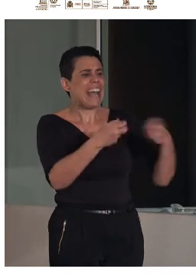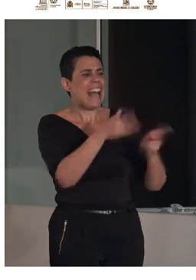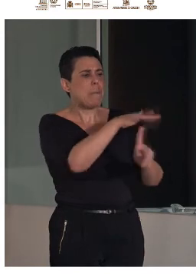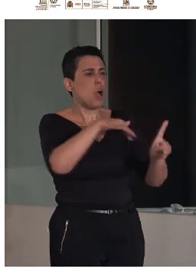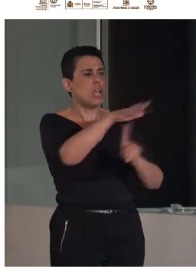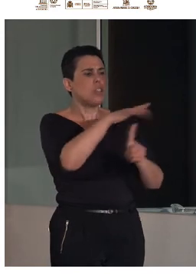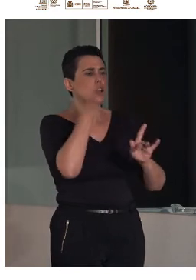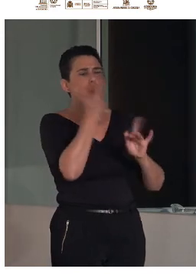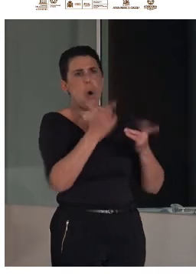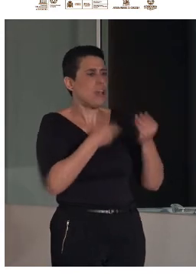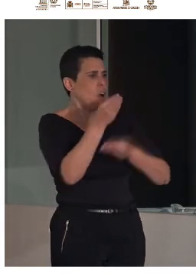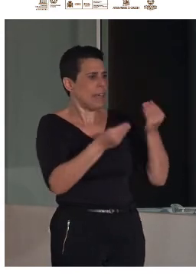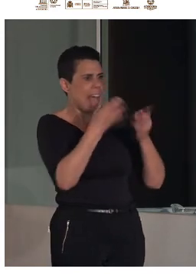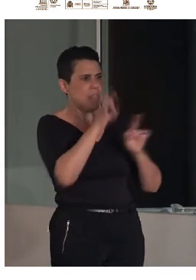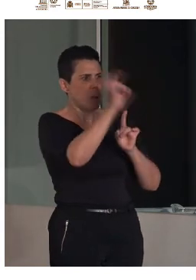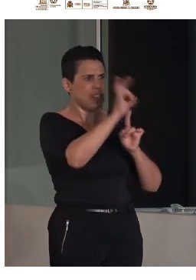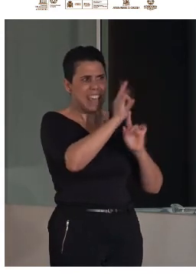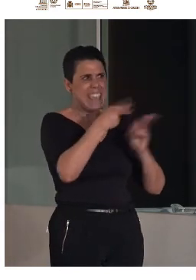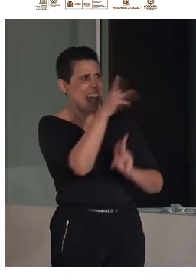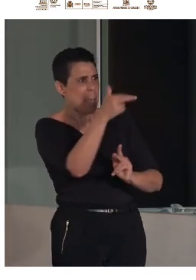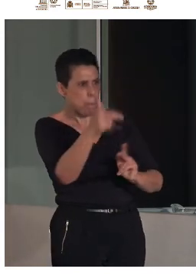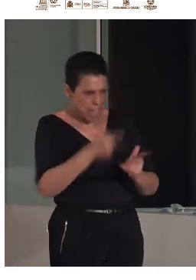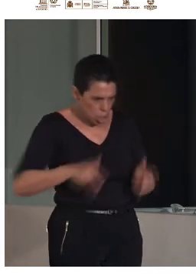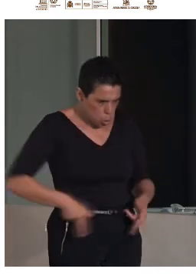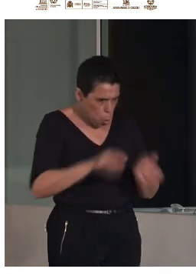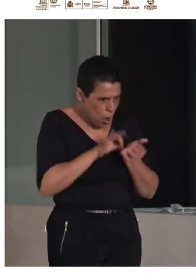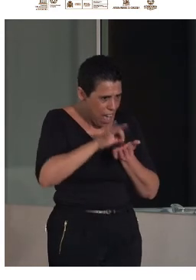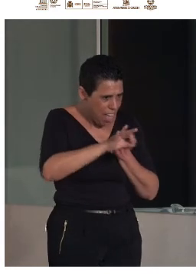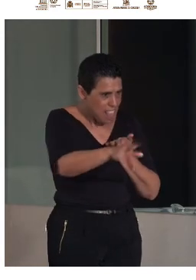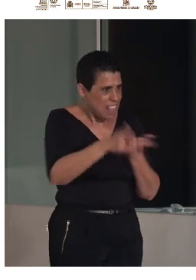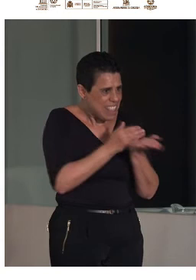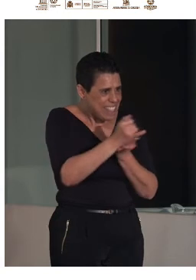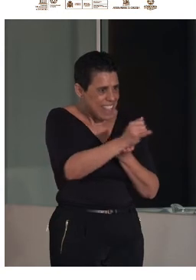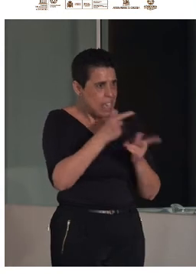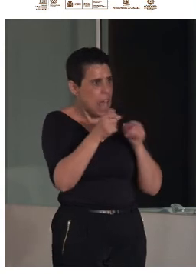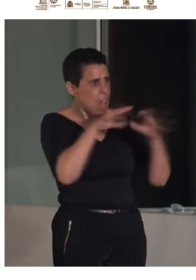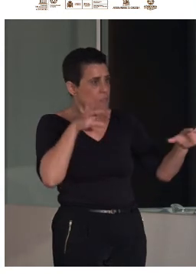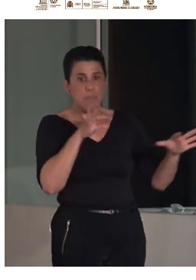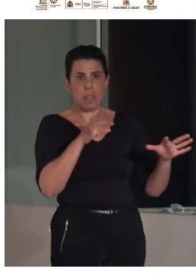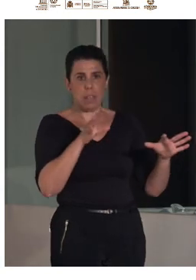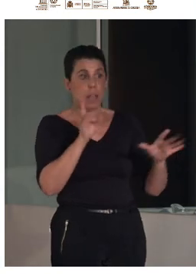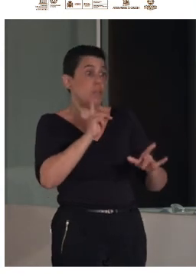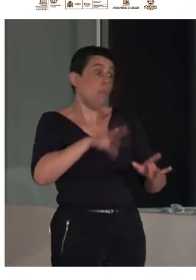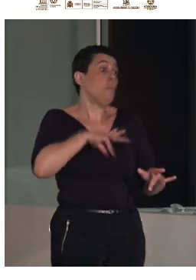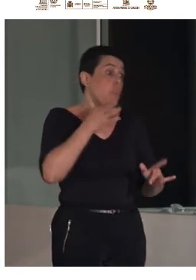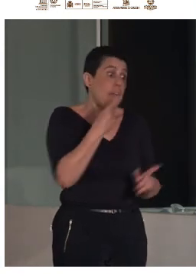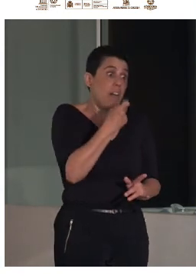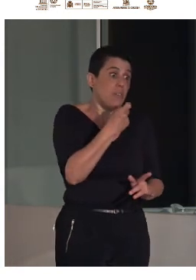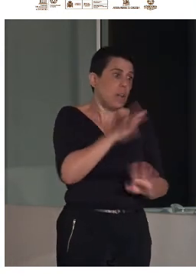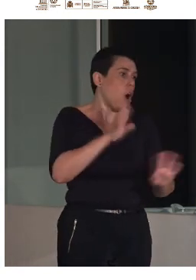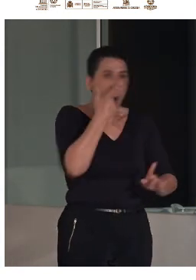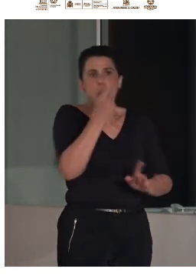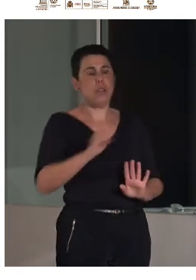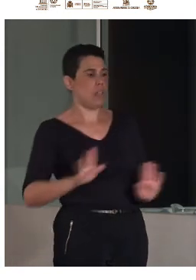ponernos pictogramas señales pinturas ahí en el suelo con flechitas no, no puede que sí puede que no por eso es muy